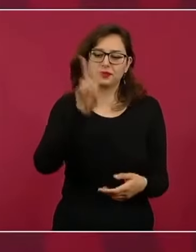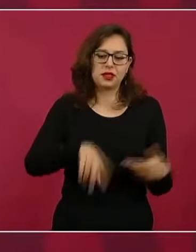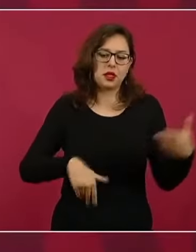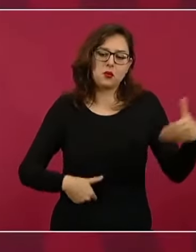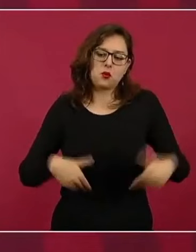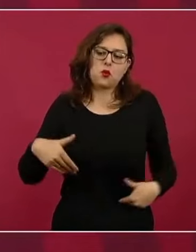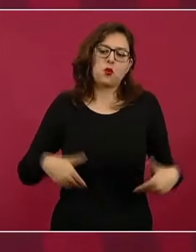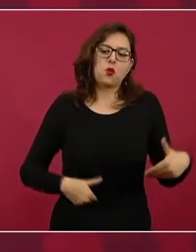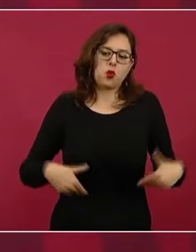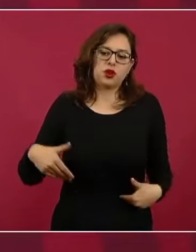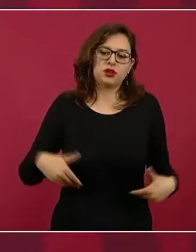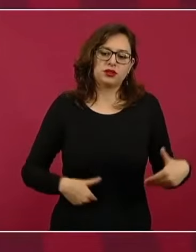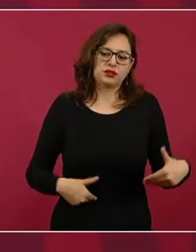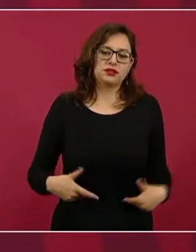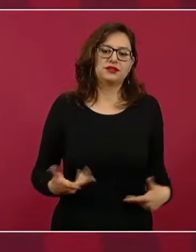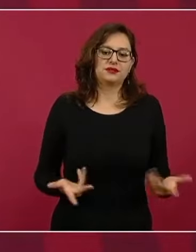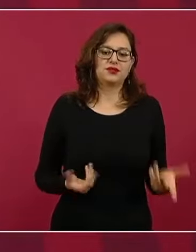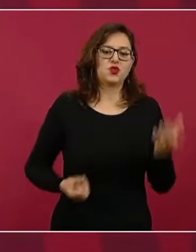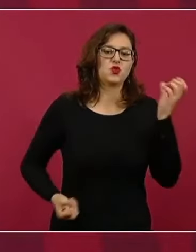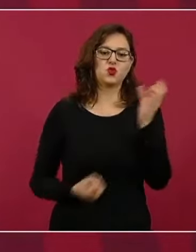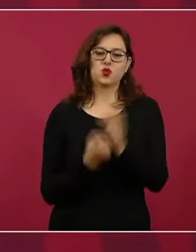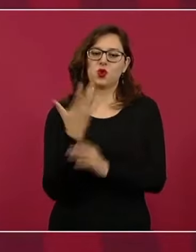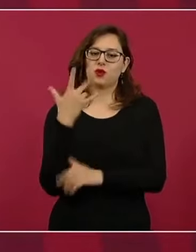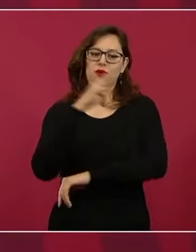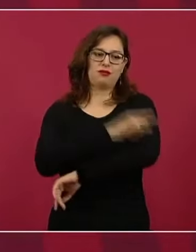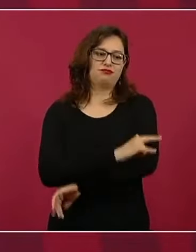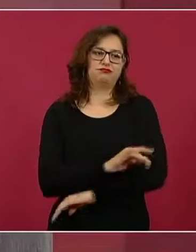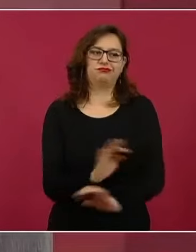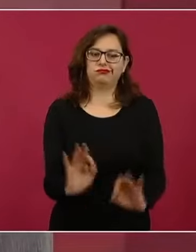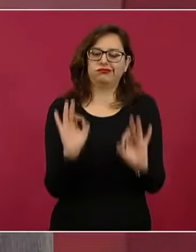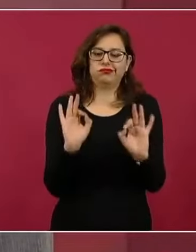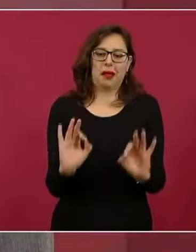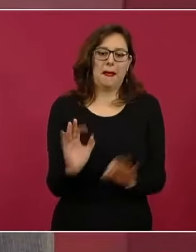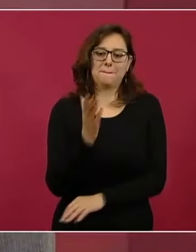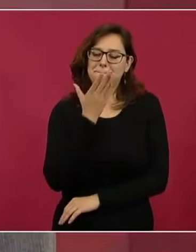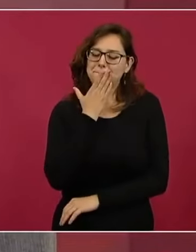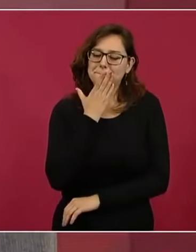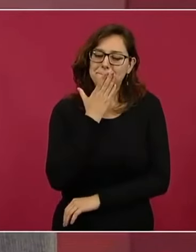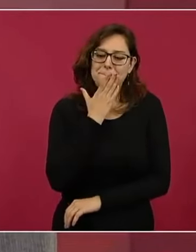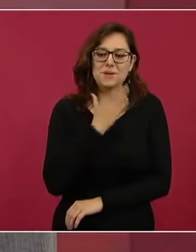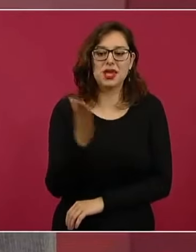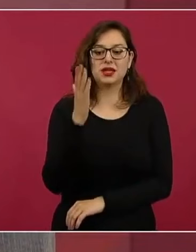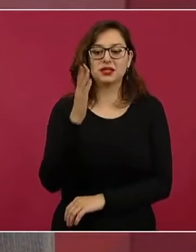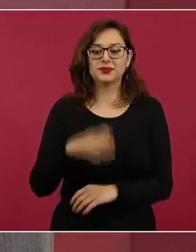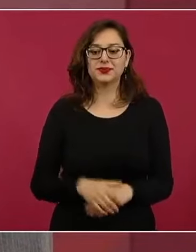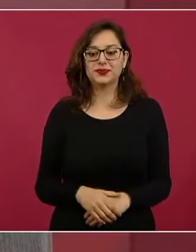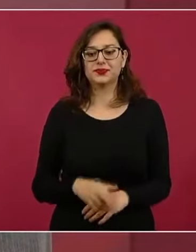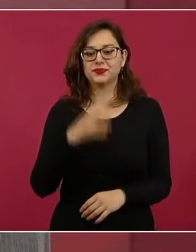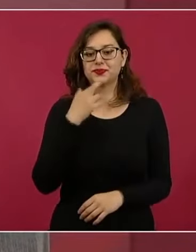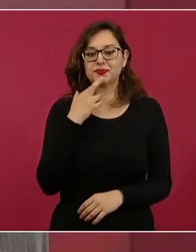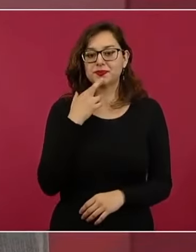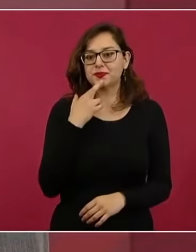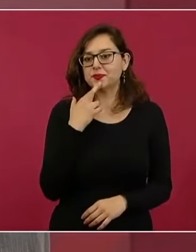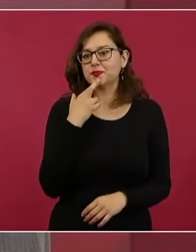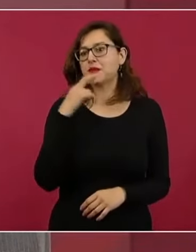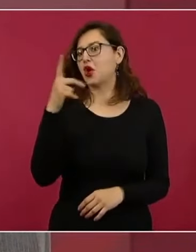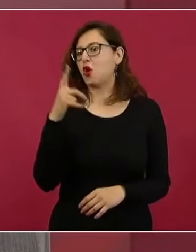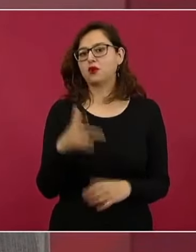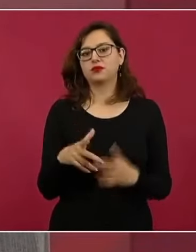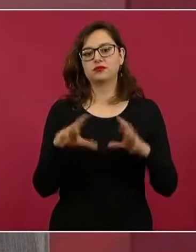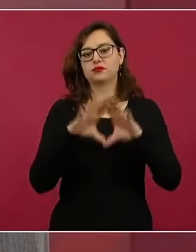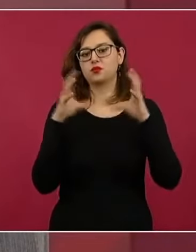aeropuerto, que está muy bien, pero de primera. Es de los mejores aeropuertos del mundo,